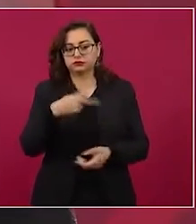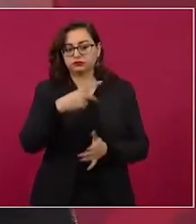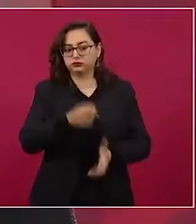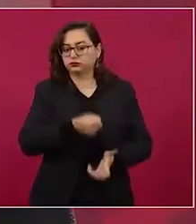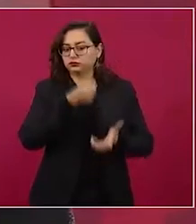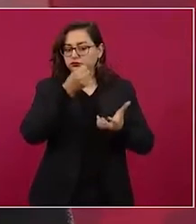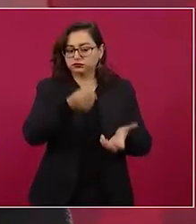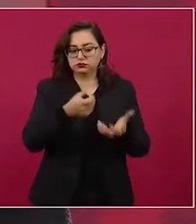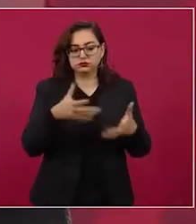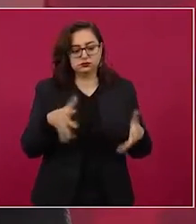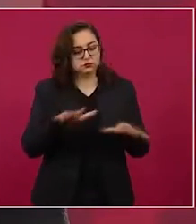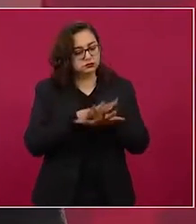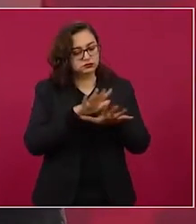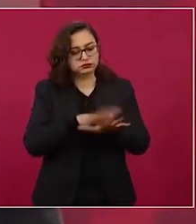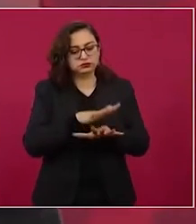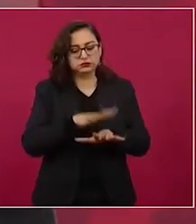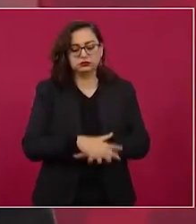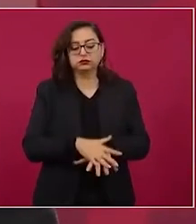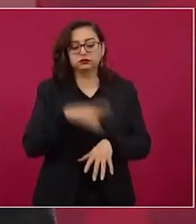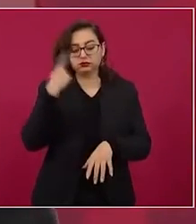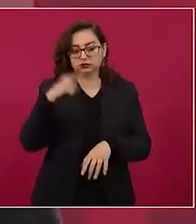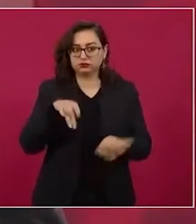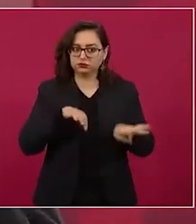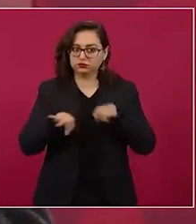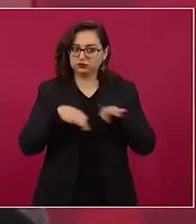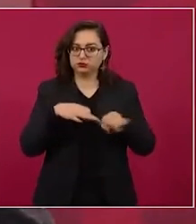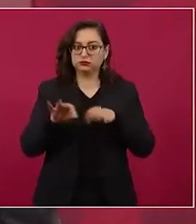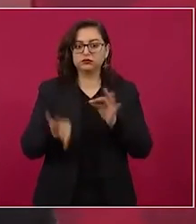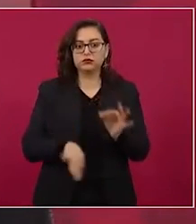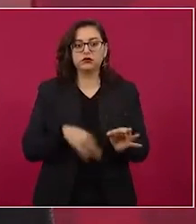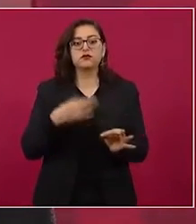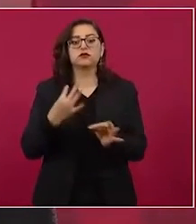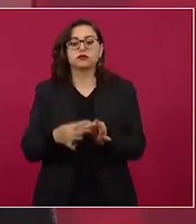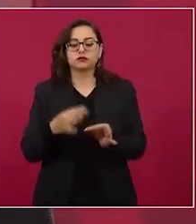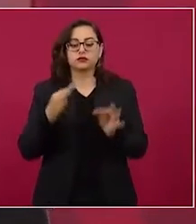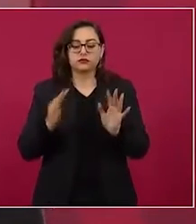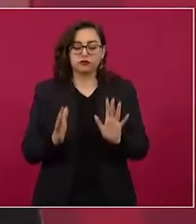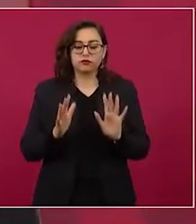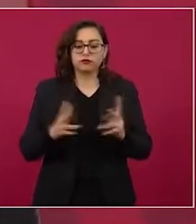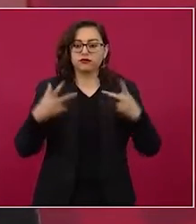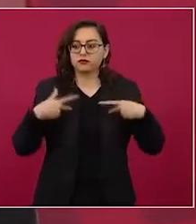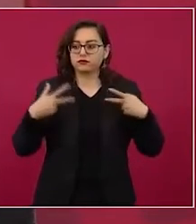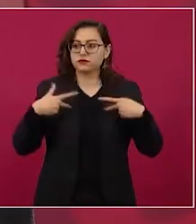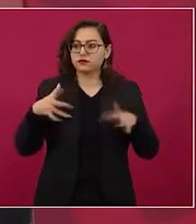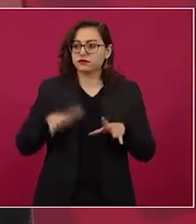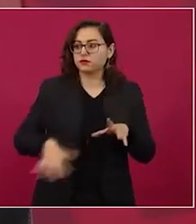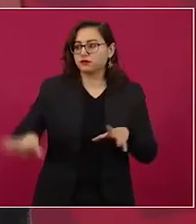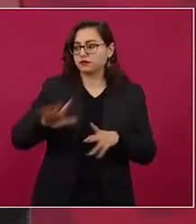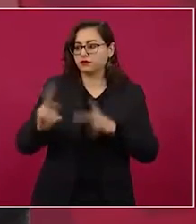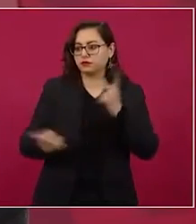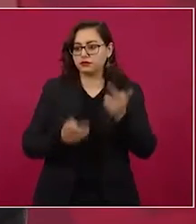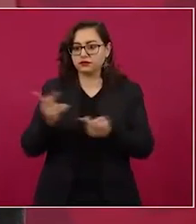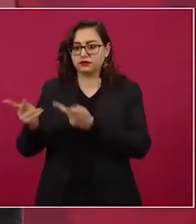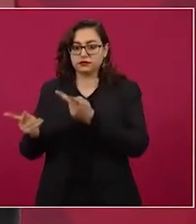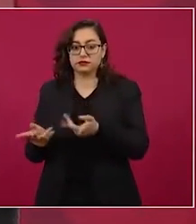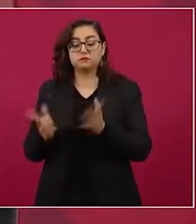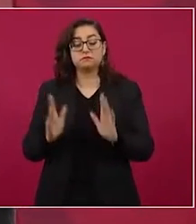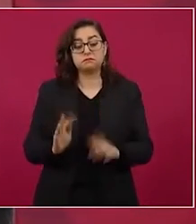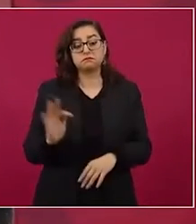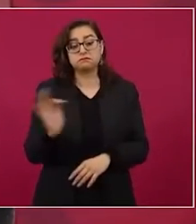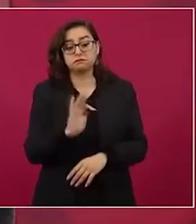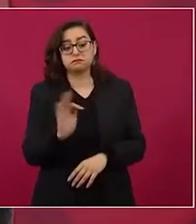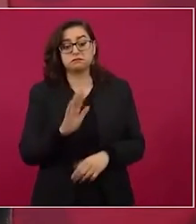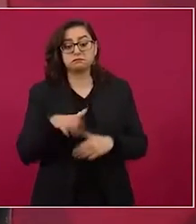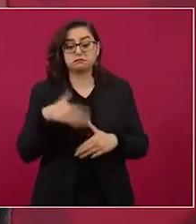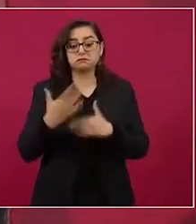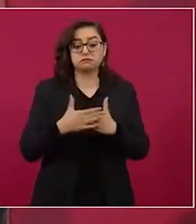cumplir con el ejercicio de revocación de mandato y en su caso, pues eleve una consulta o una petición a la Secretaría de Hacienda